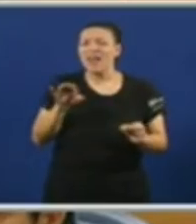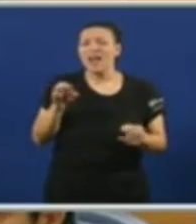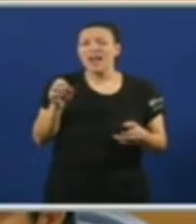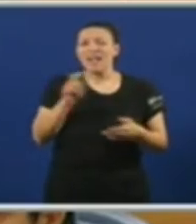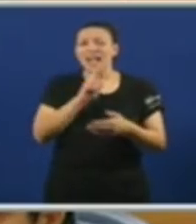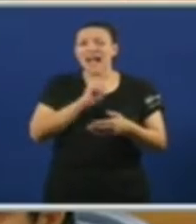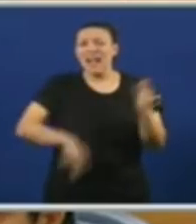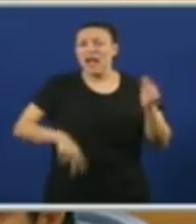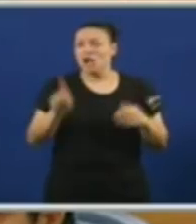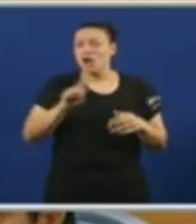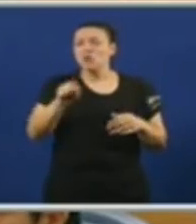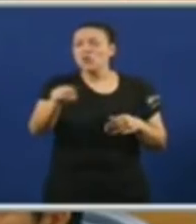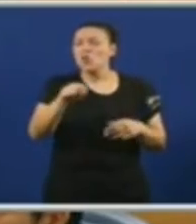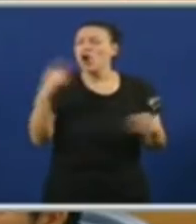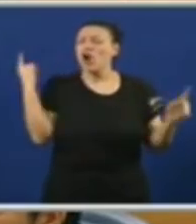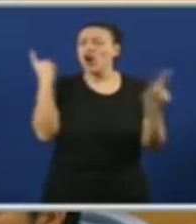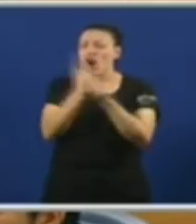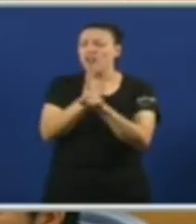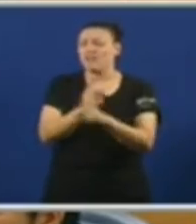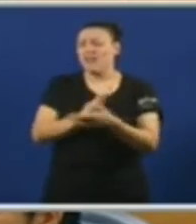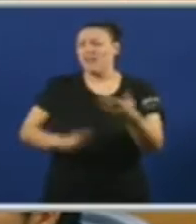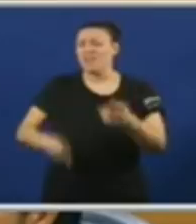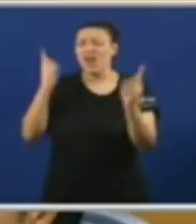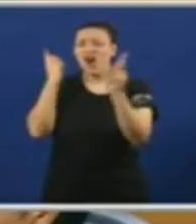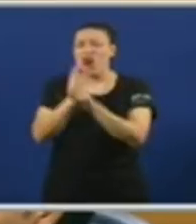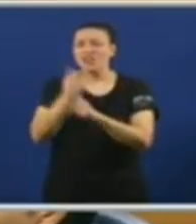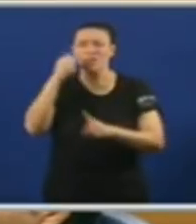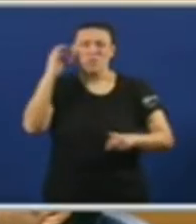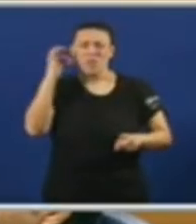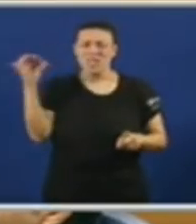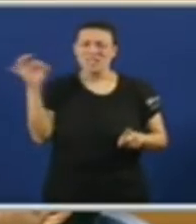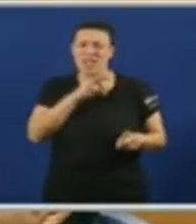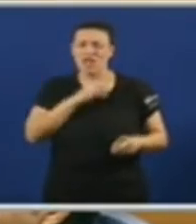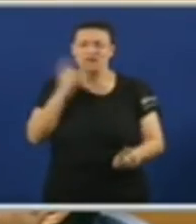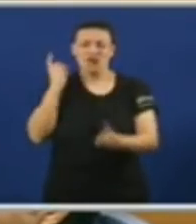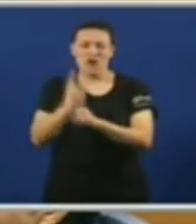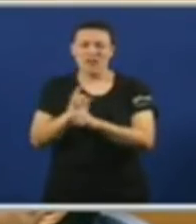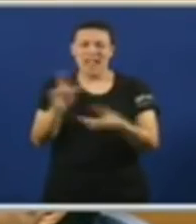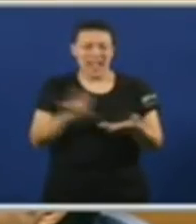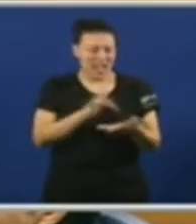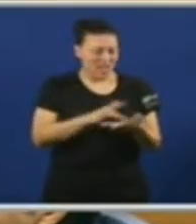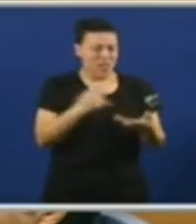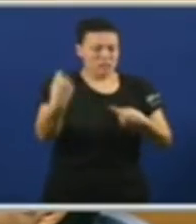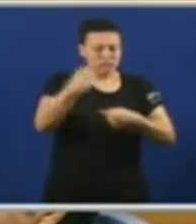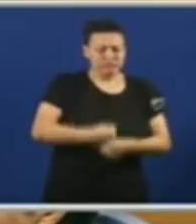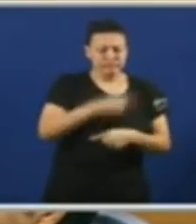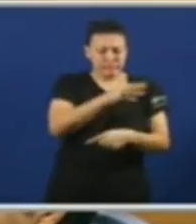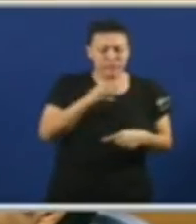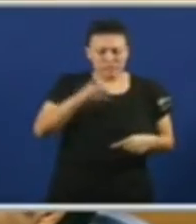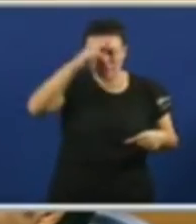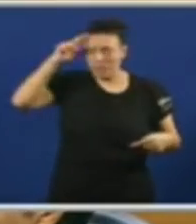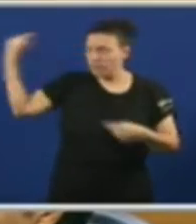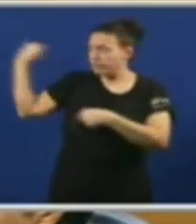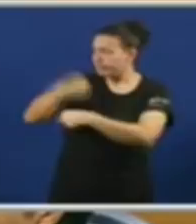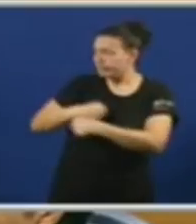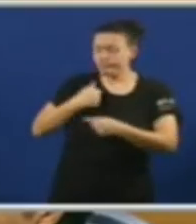unha xenda en contra de Galiza En contra dos galegos e das galegas Unha xenda que lle dicta o Partido Popular a Madrid E